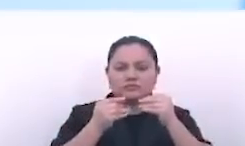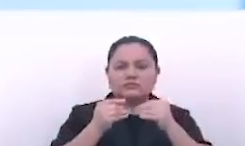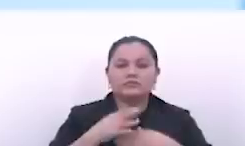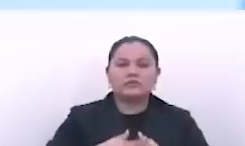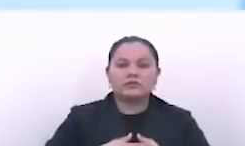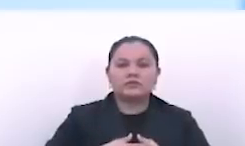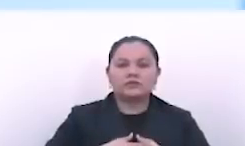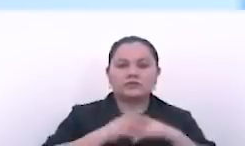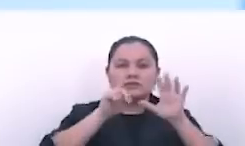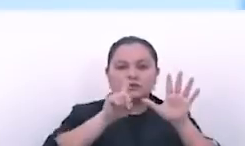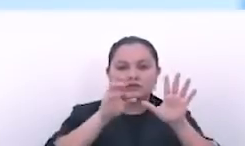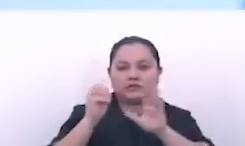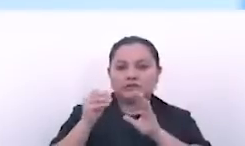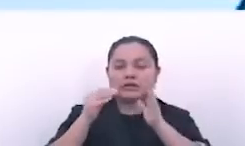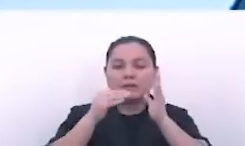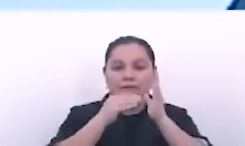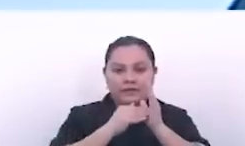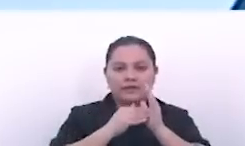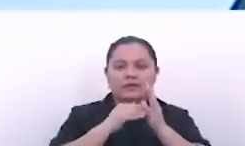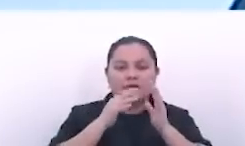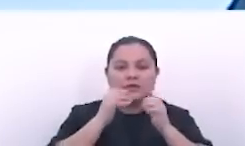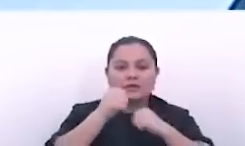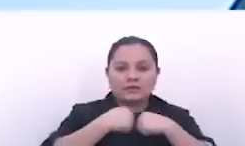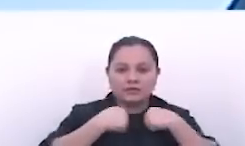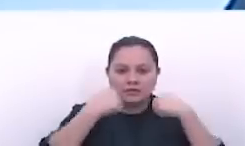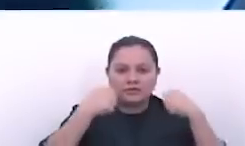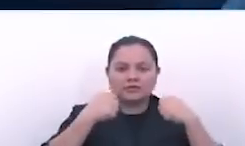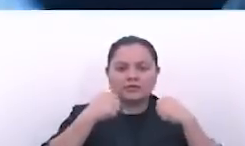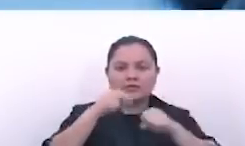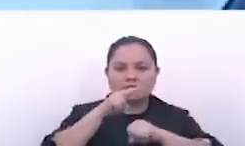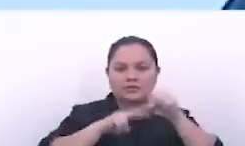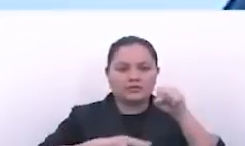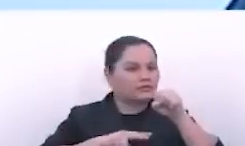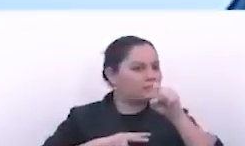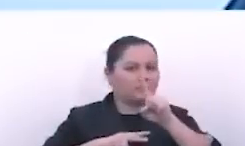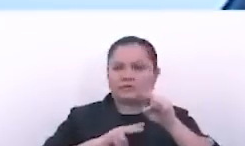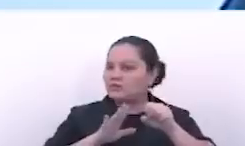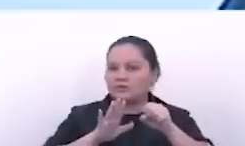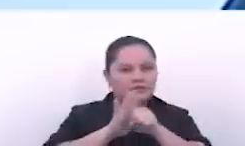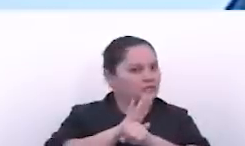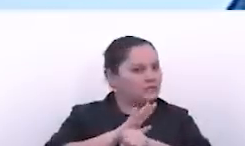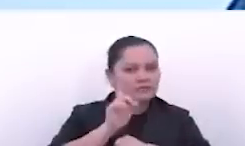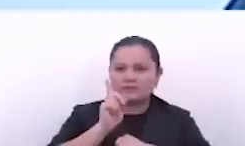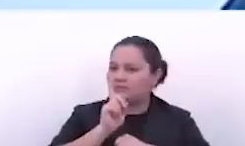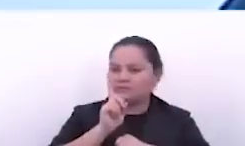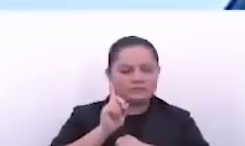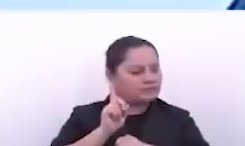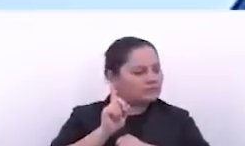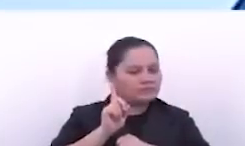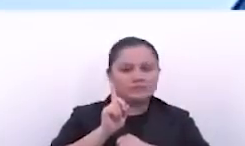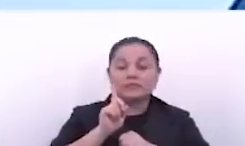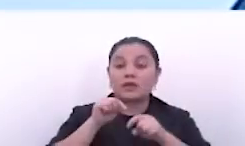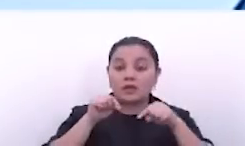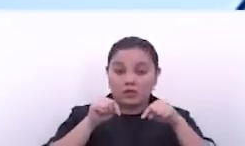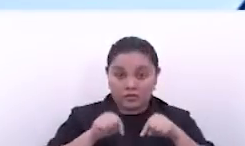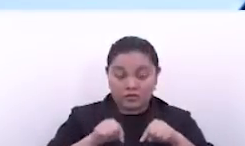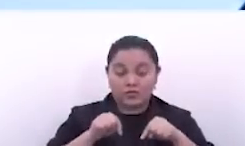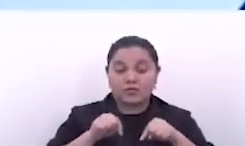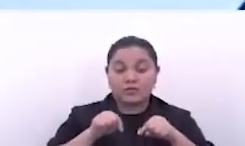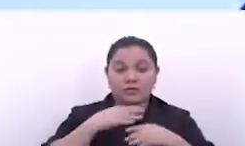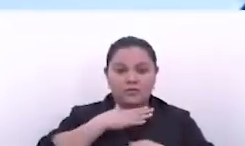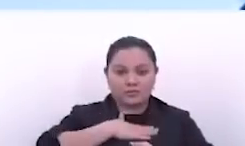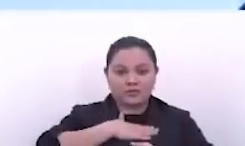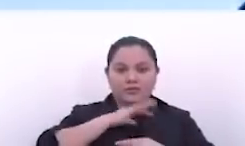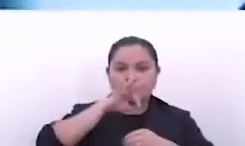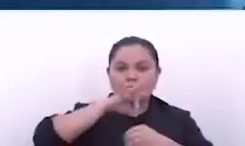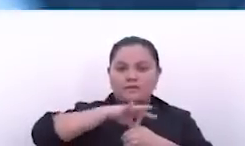60 millones de dólares. Pero no es suficiente aún. Hoy voy a dar mi